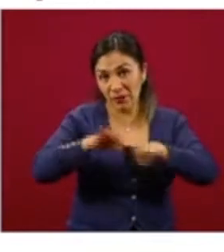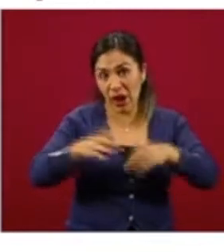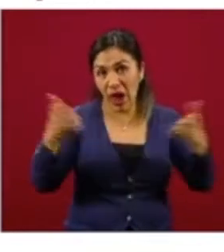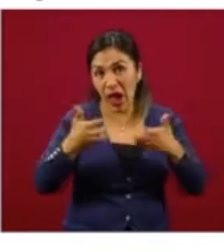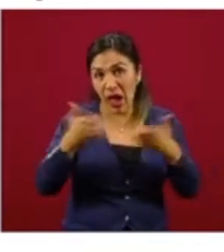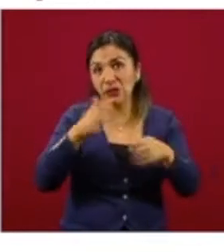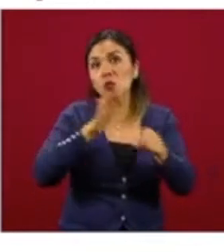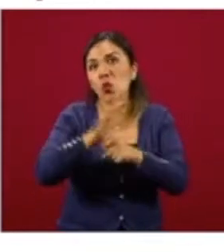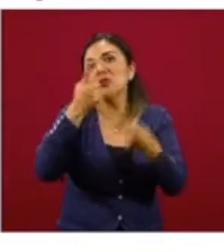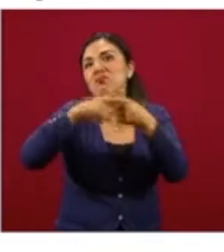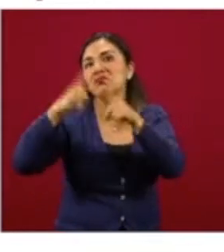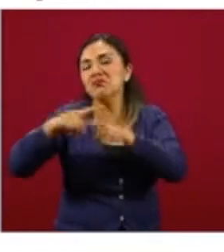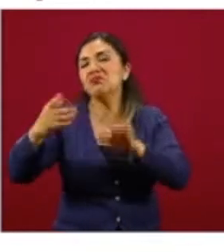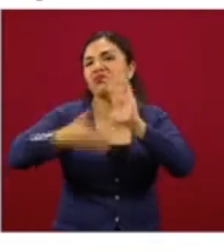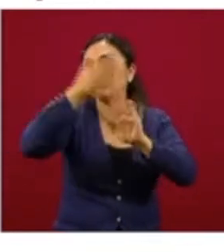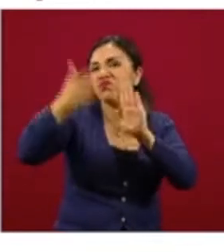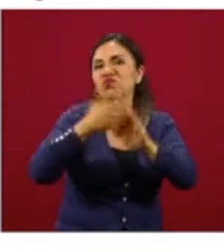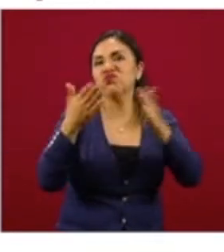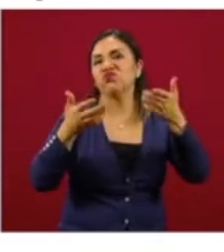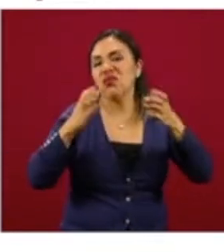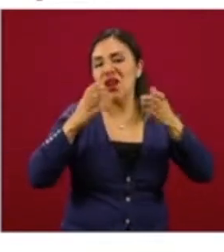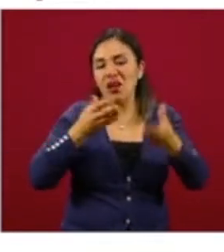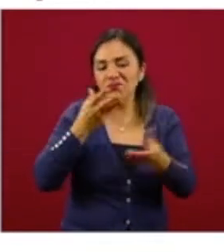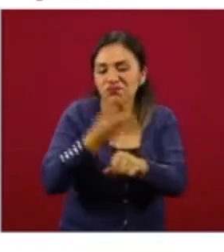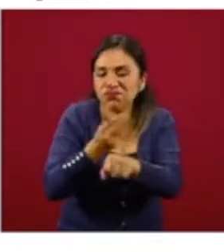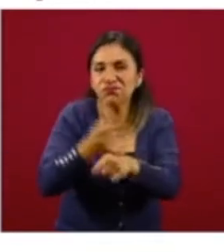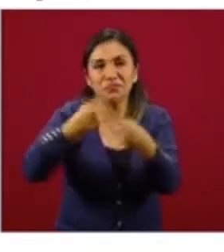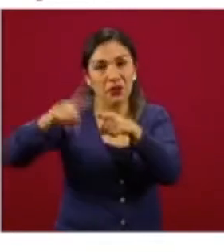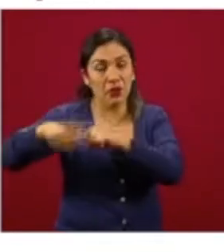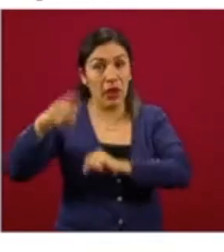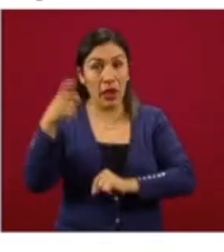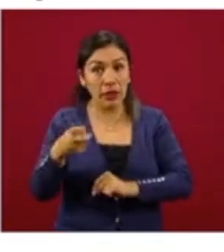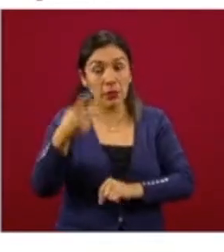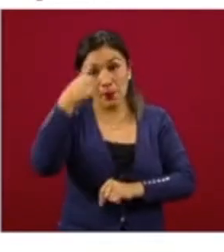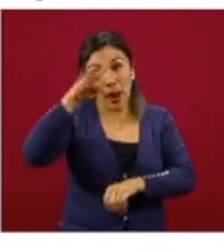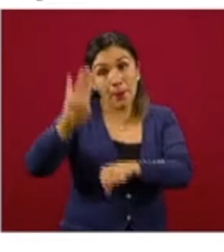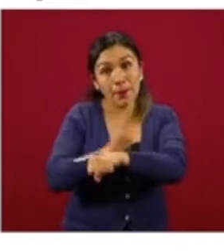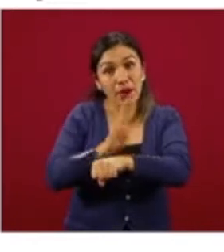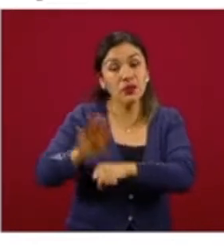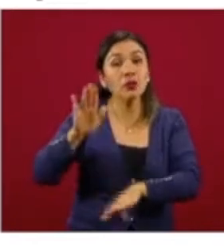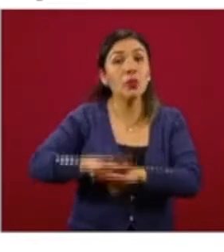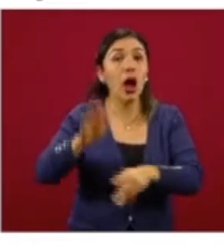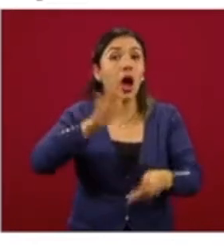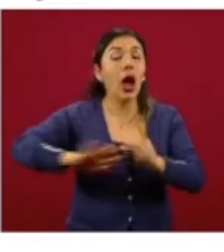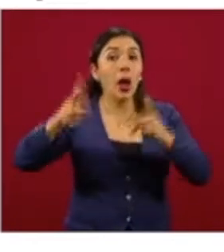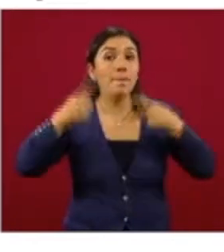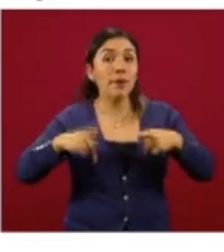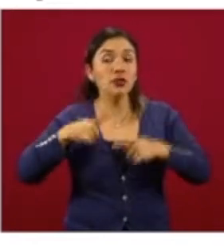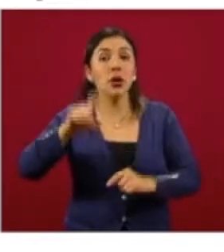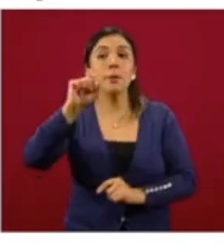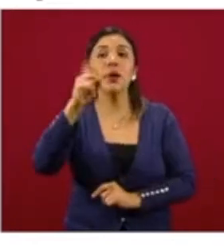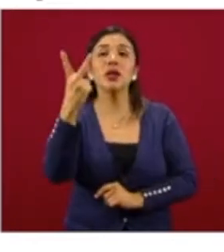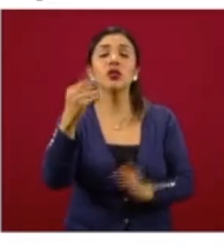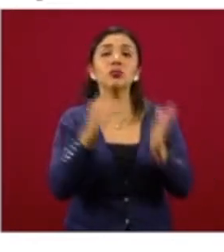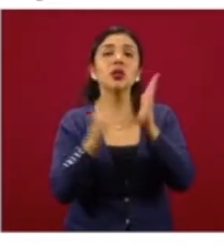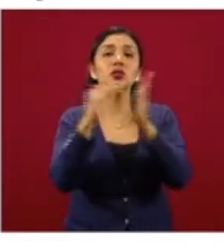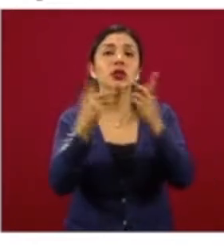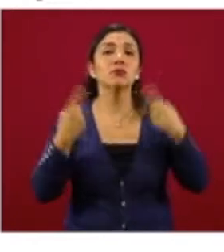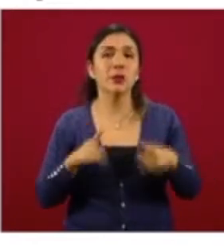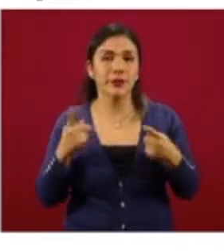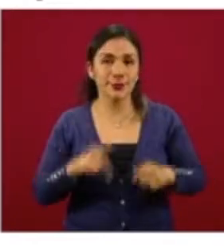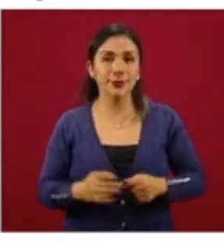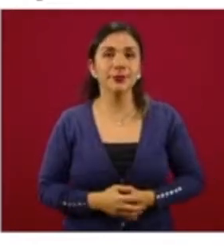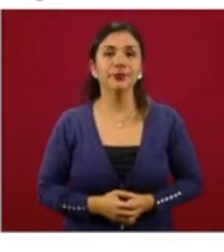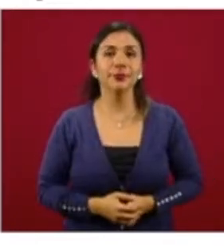corresponde obra pública y esto va a beneficiar a una población, digamos, en estos municipios de 22 millones de personas.